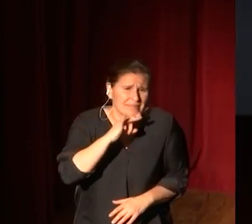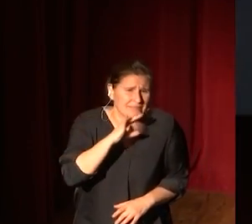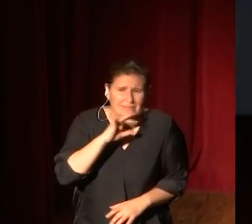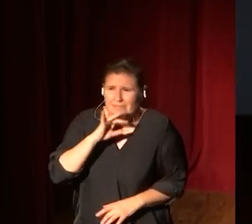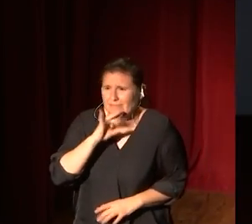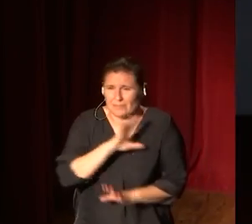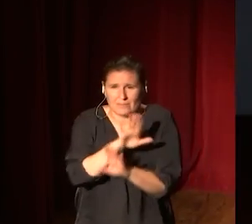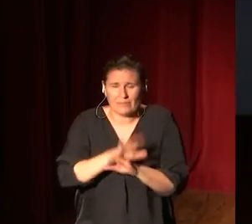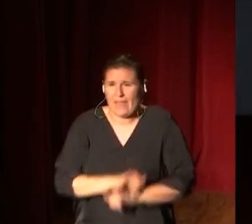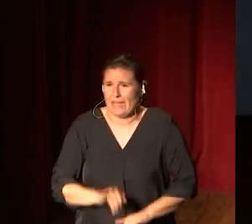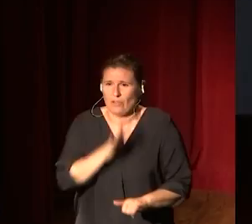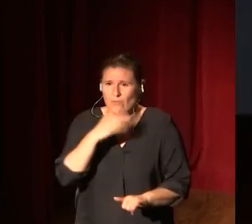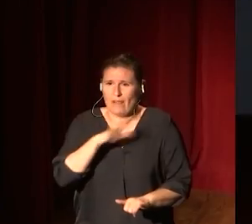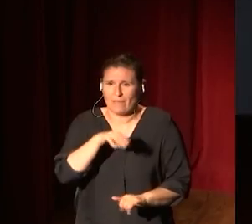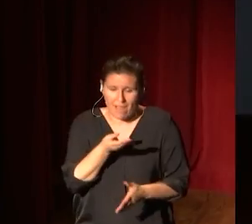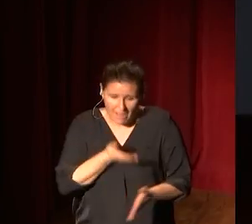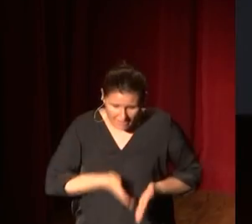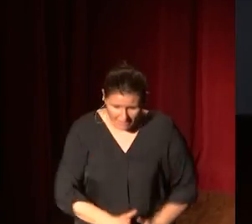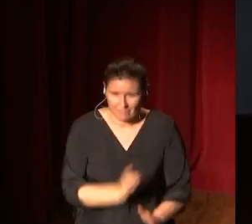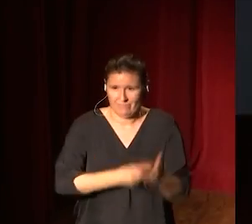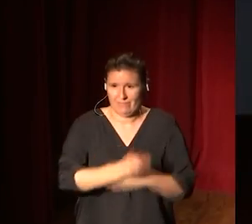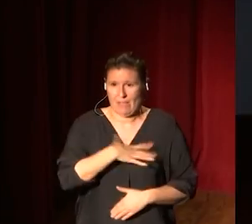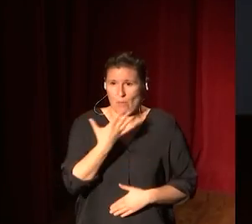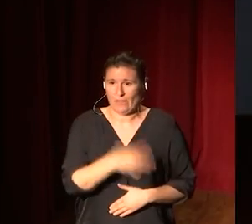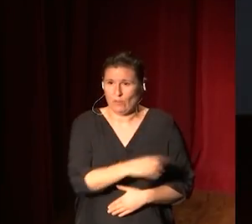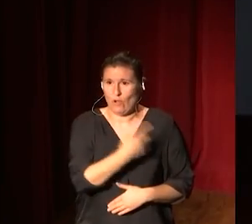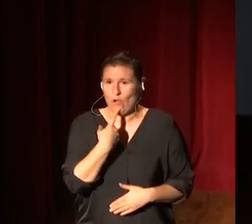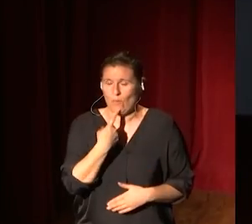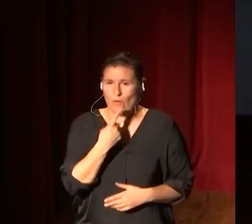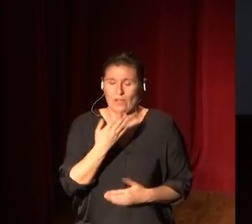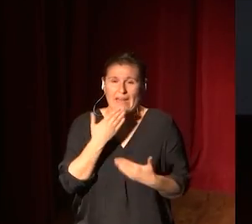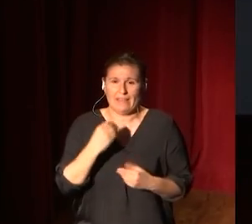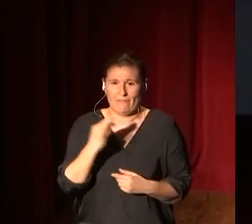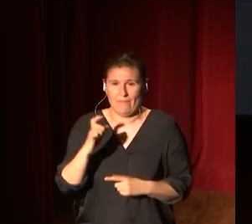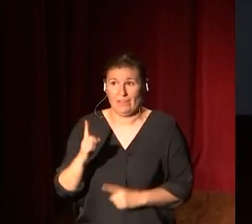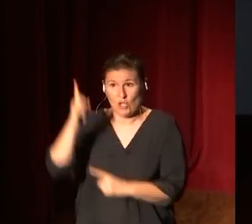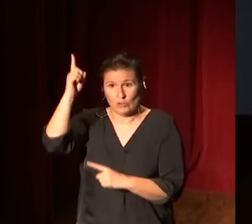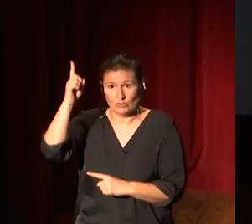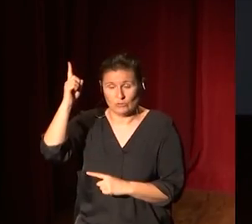tenido un hijo y porque, porque con su fe le había dado en Dios, su hijo,